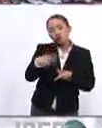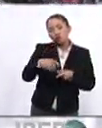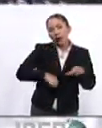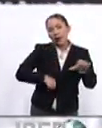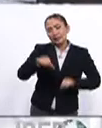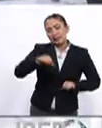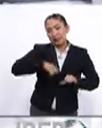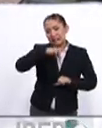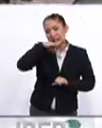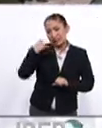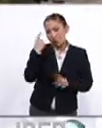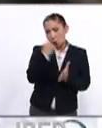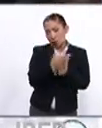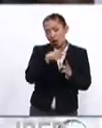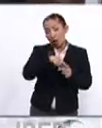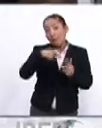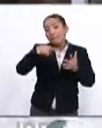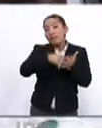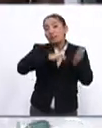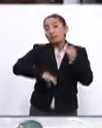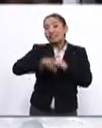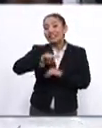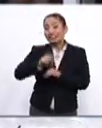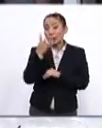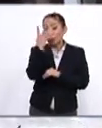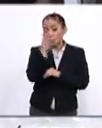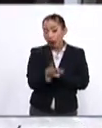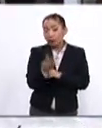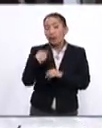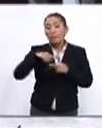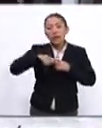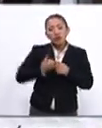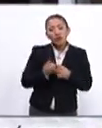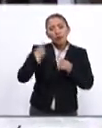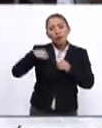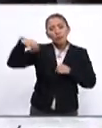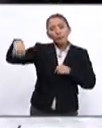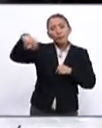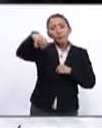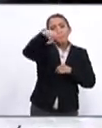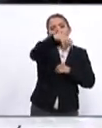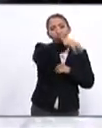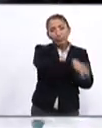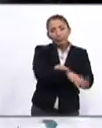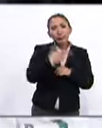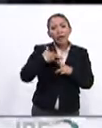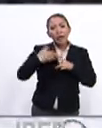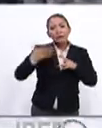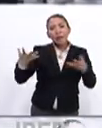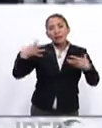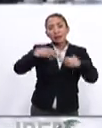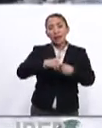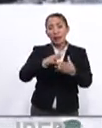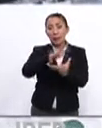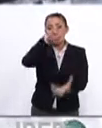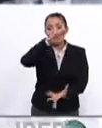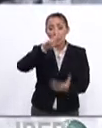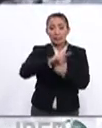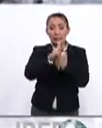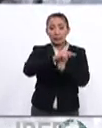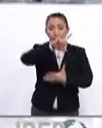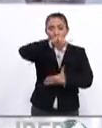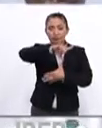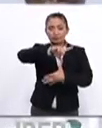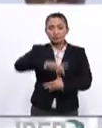actividades en Chile, a partir de 1974 comenzó su expansión geográfica hasta integrar a gran parte de los